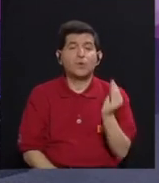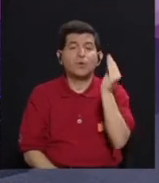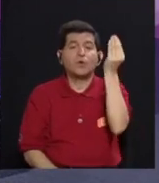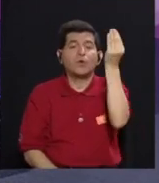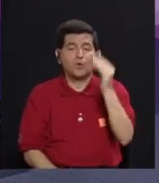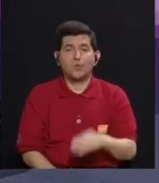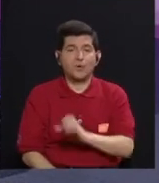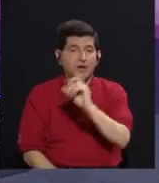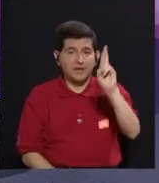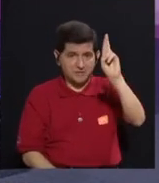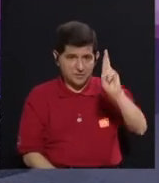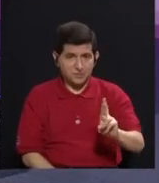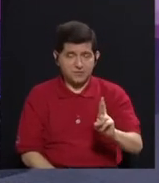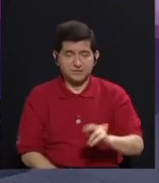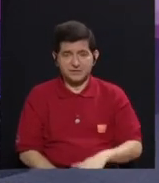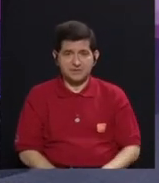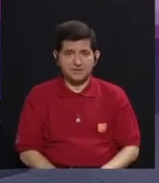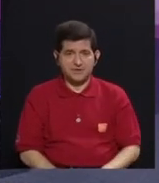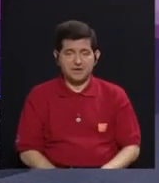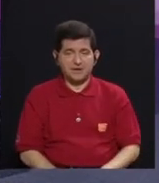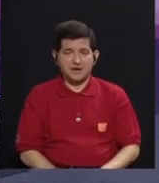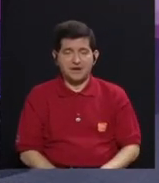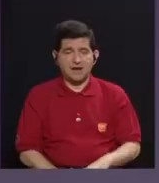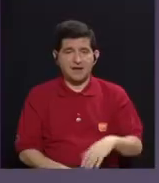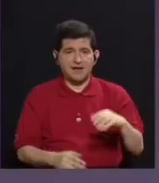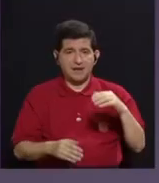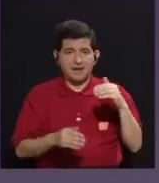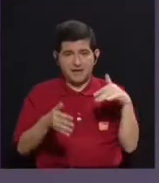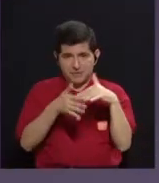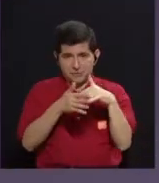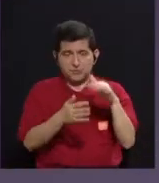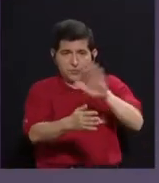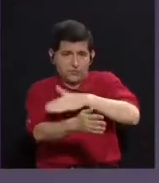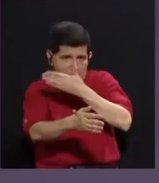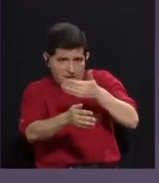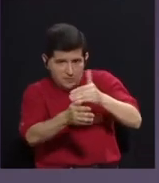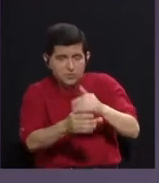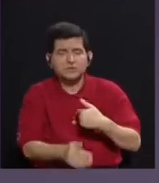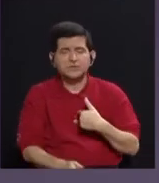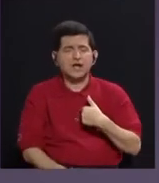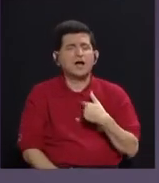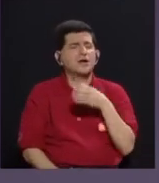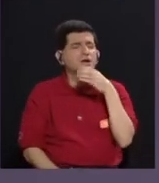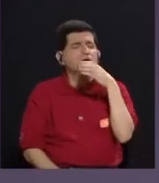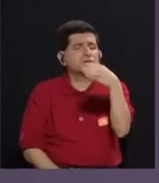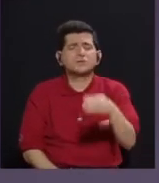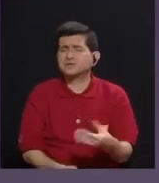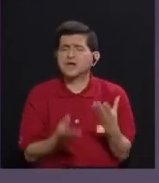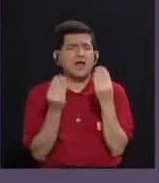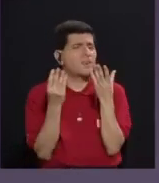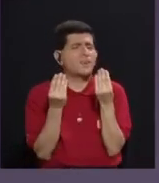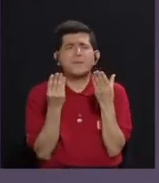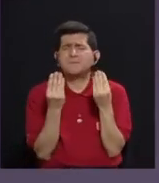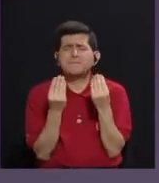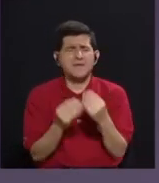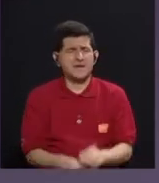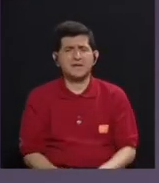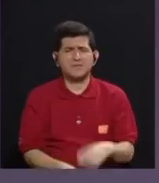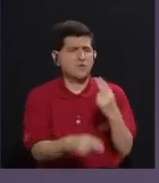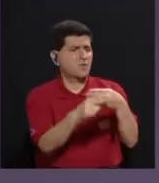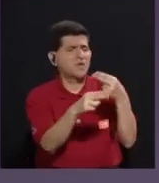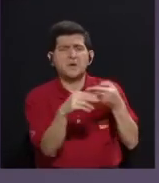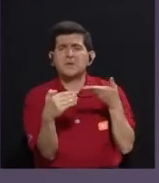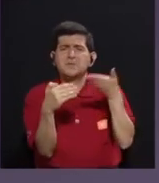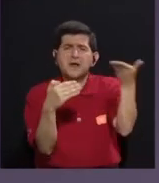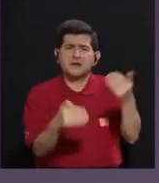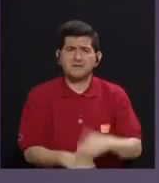costarricenses, musicólogas. Pues yo les aconsejo que no tengan miedo de nombrar las cosas.